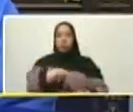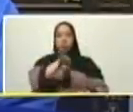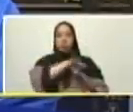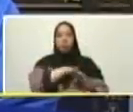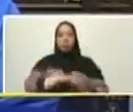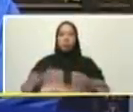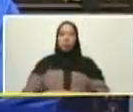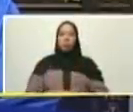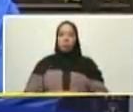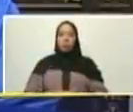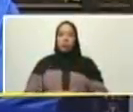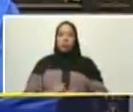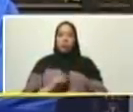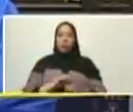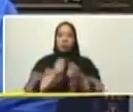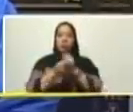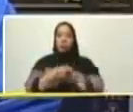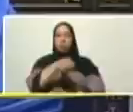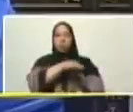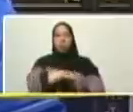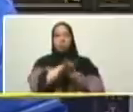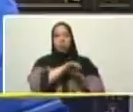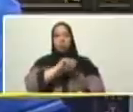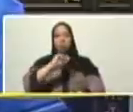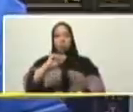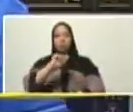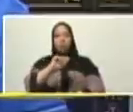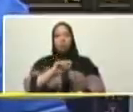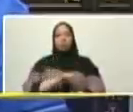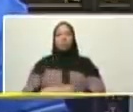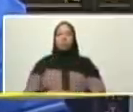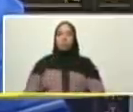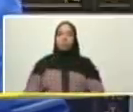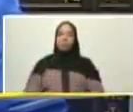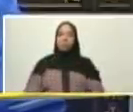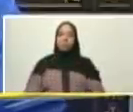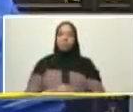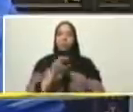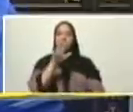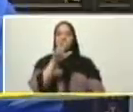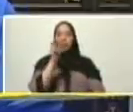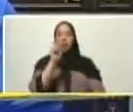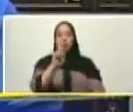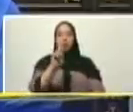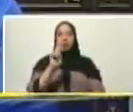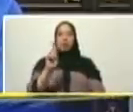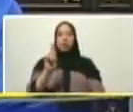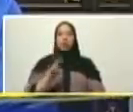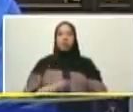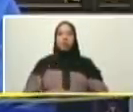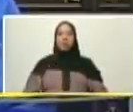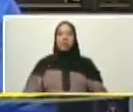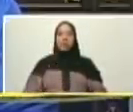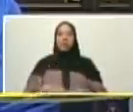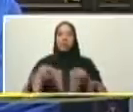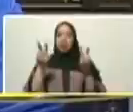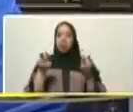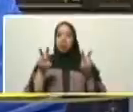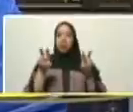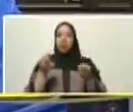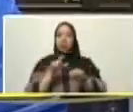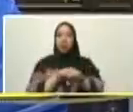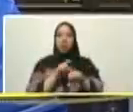rumbo punto next tres R punto next nueva época